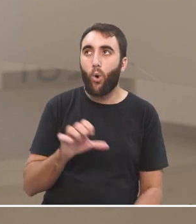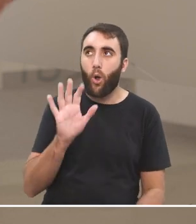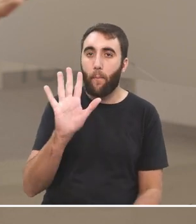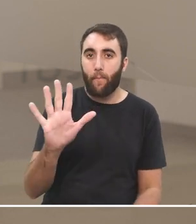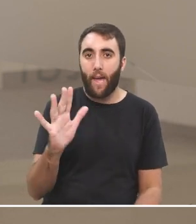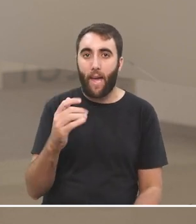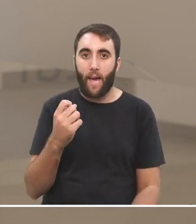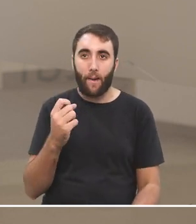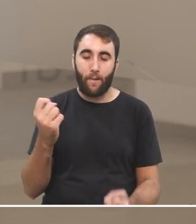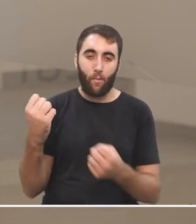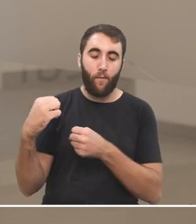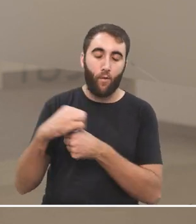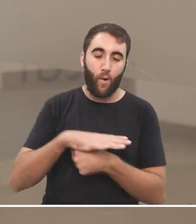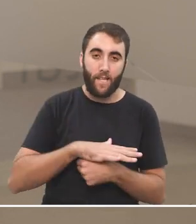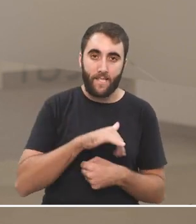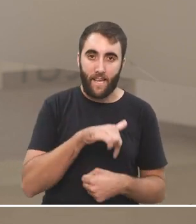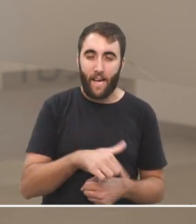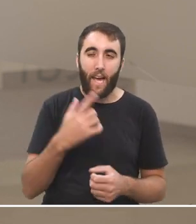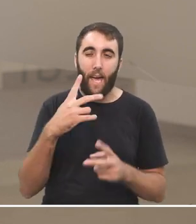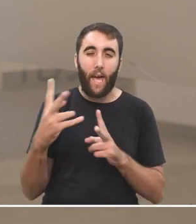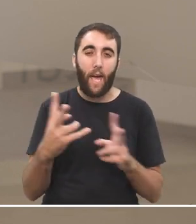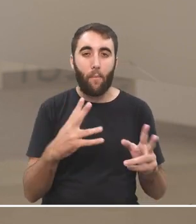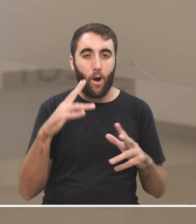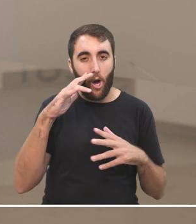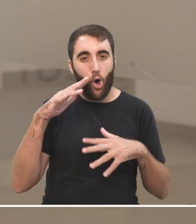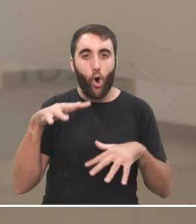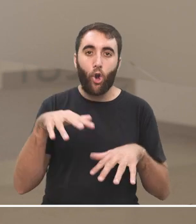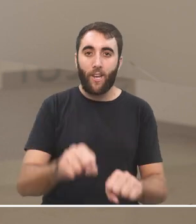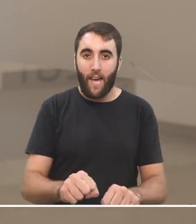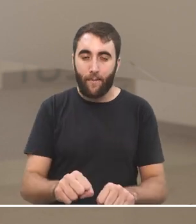irradiada de las metrópoles europeas, colonialista y demás,